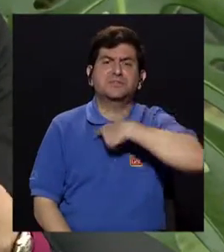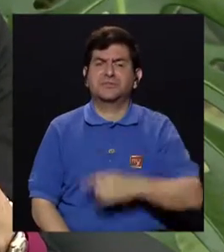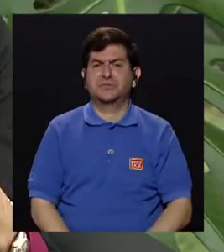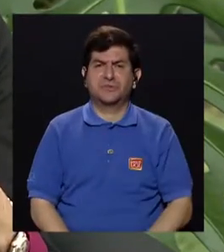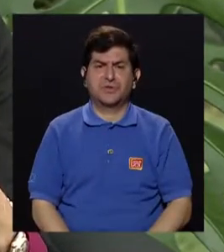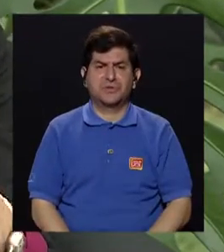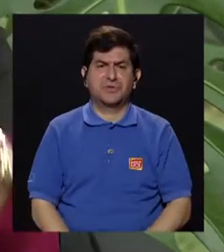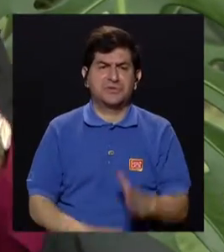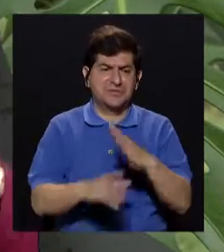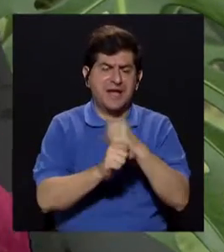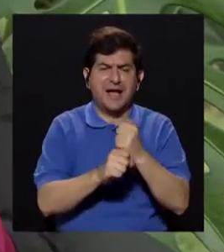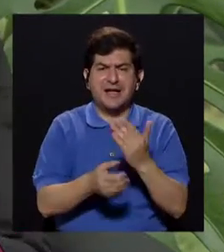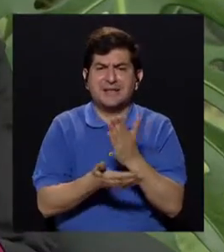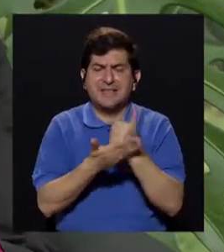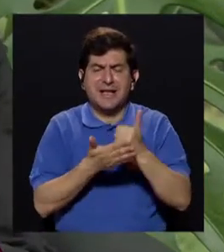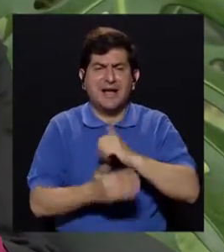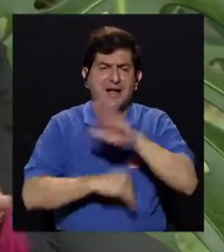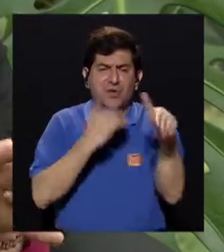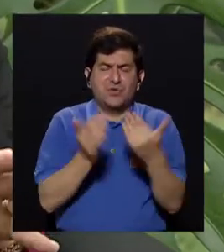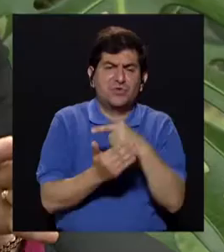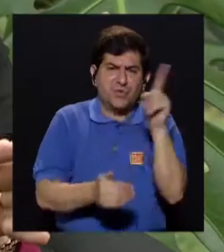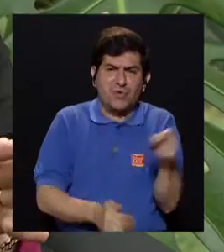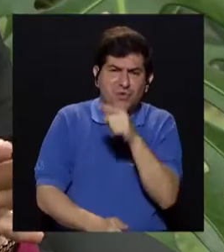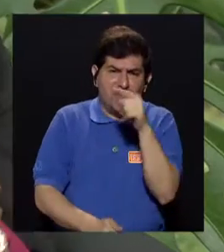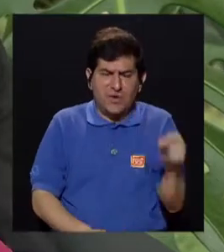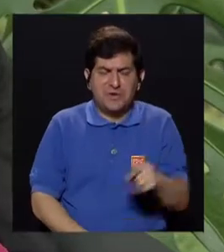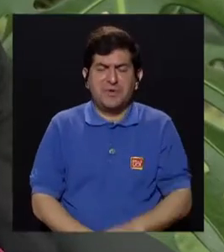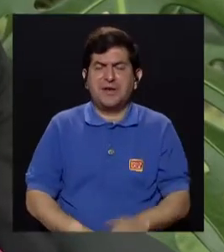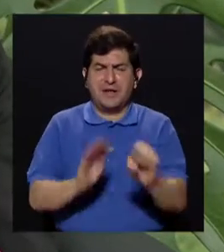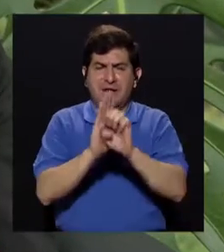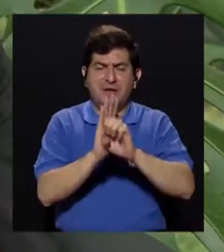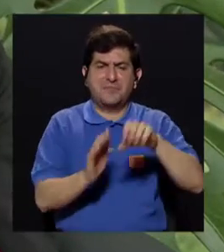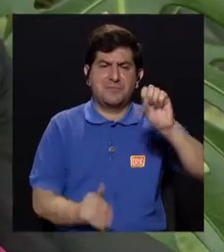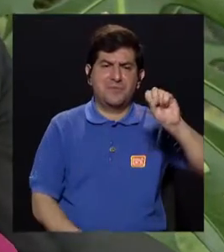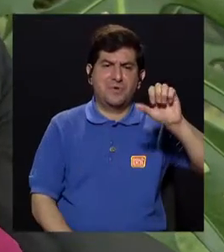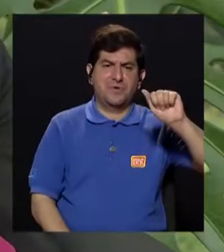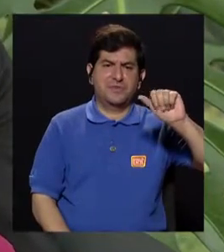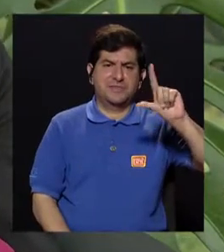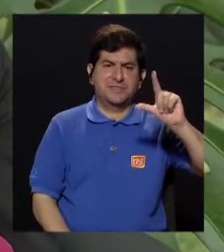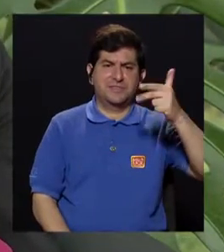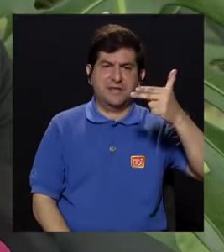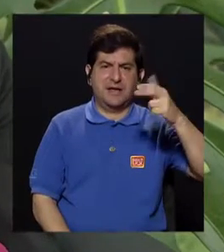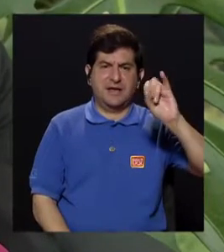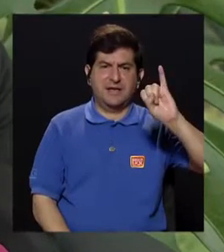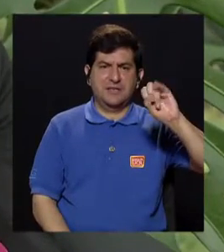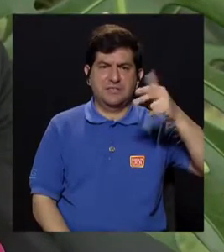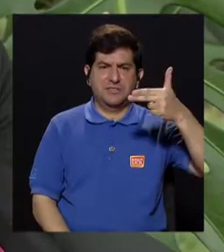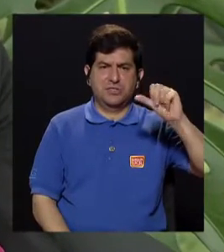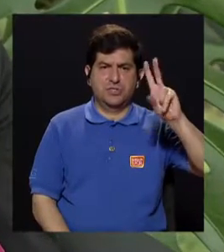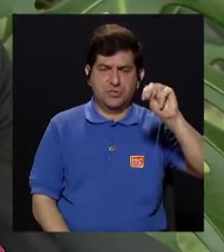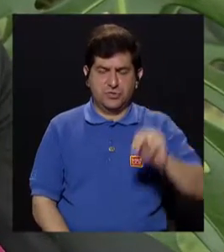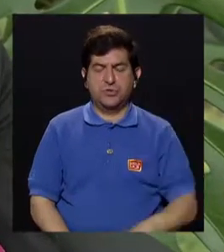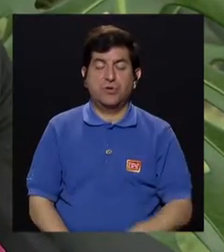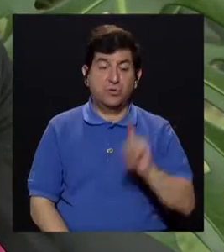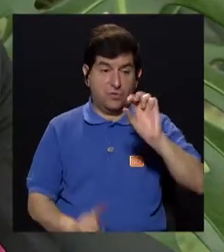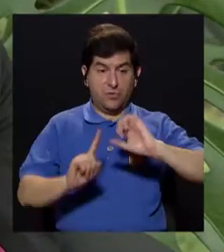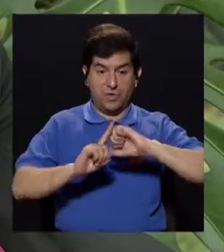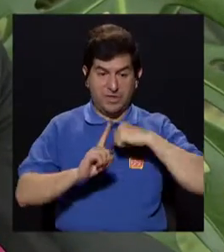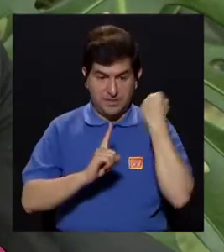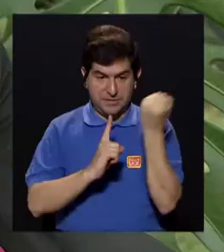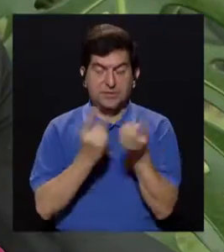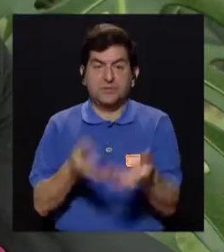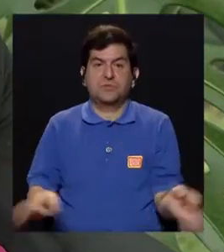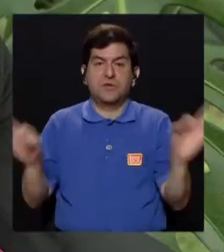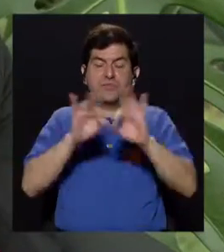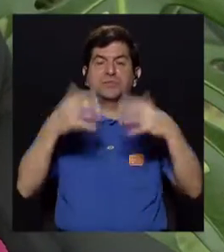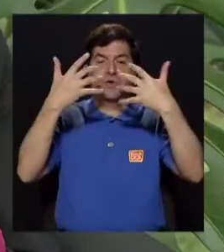vamos a hacer un salchichón que le vamos a quitar todo porque entonces no serviría. Y hay algo bien interesante en la industria alimentaria a nivel